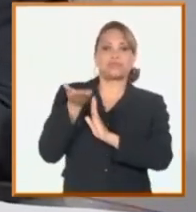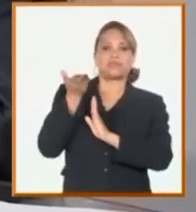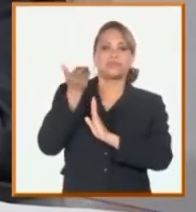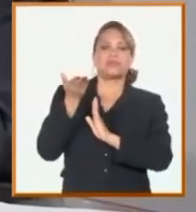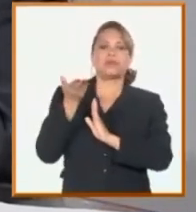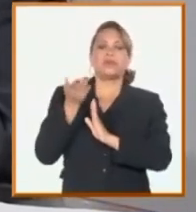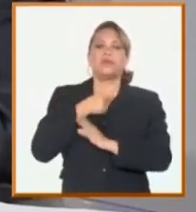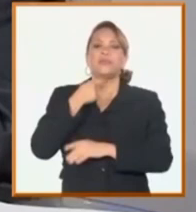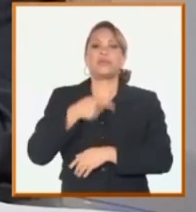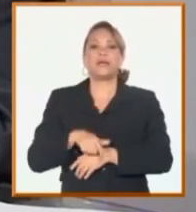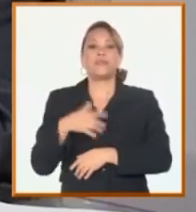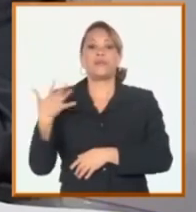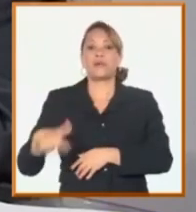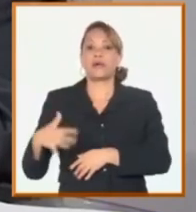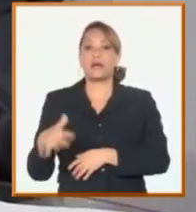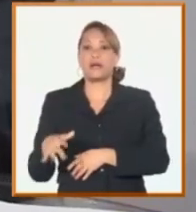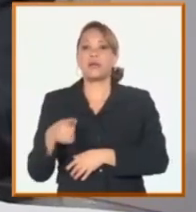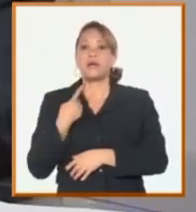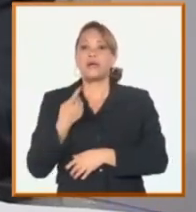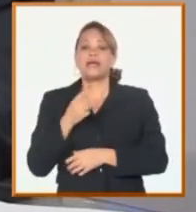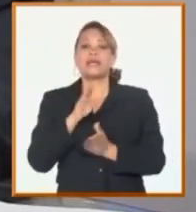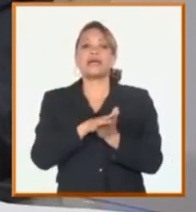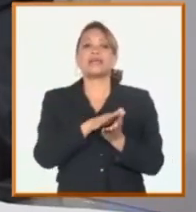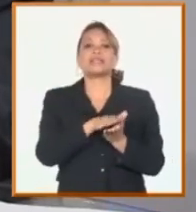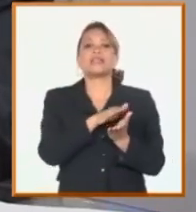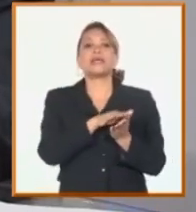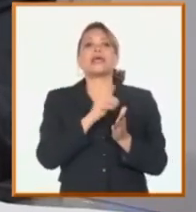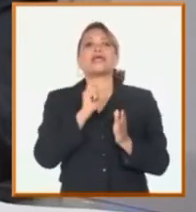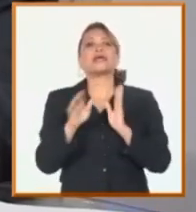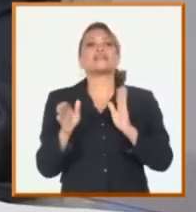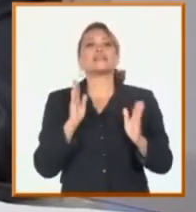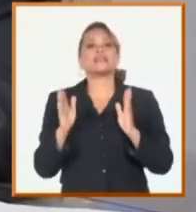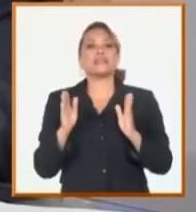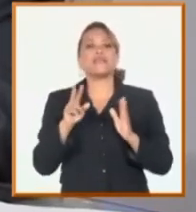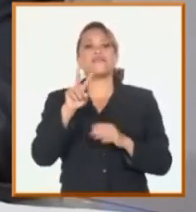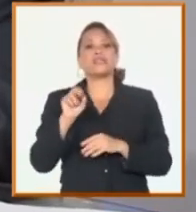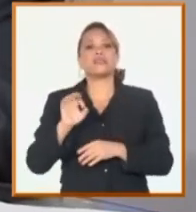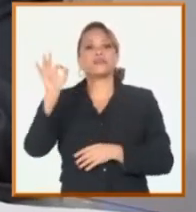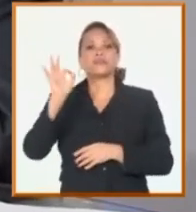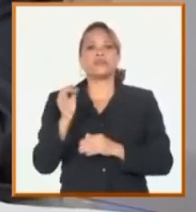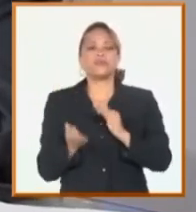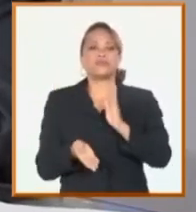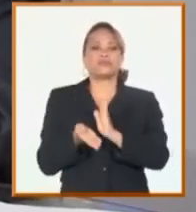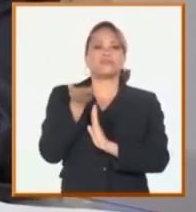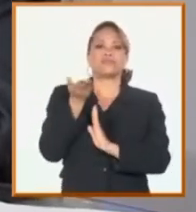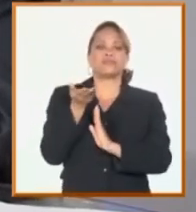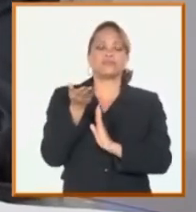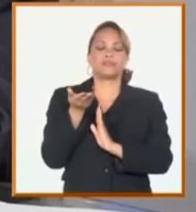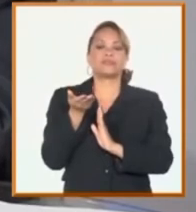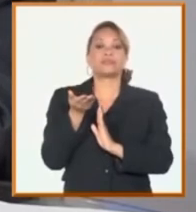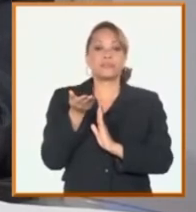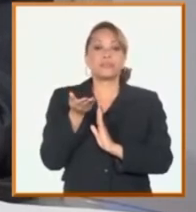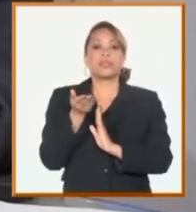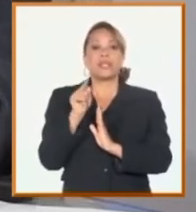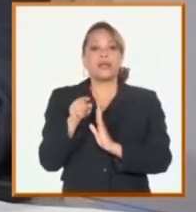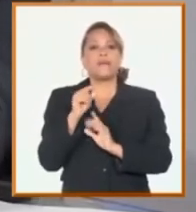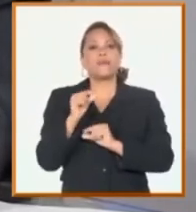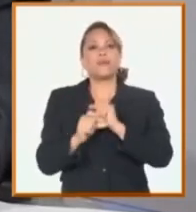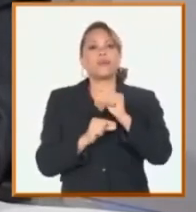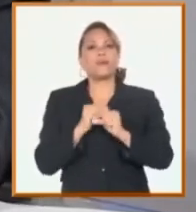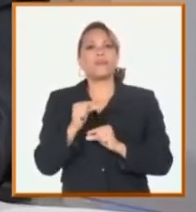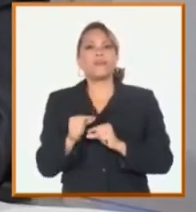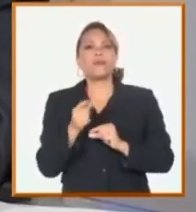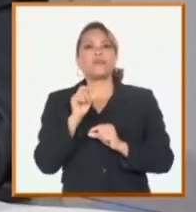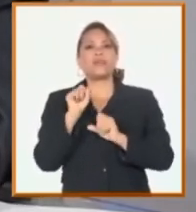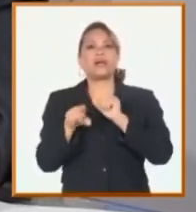por ejemplo, la inflación que tenemos ahora acumulada este año ya superó un poquitico el 20%, por lo tanto, se va perdiendo la capacidad